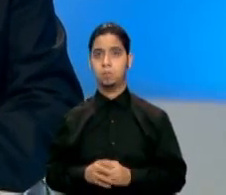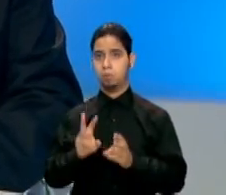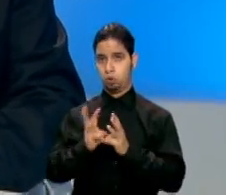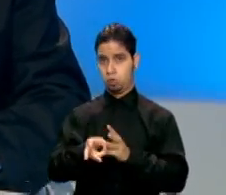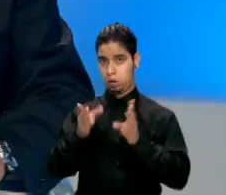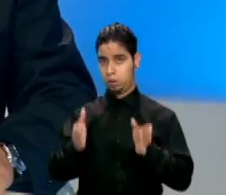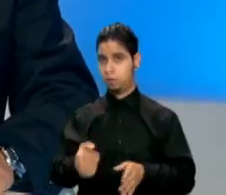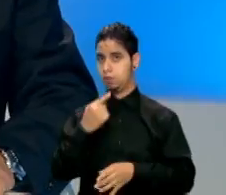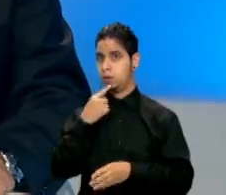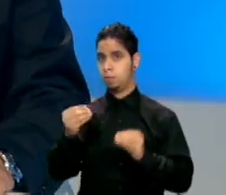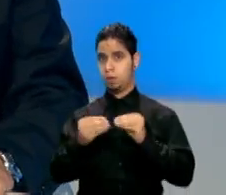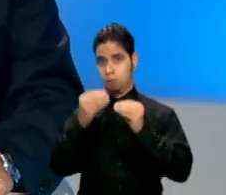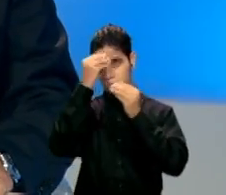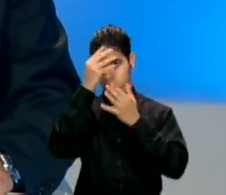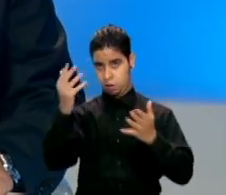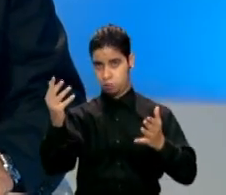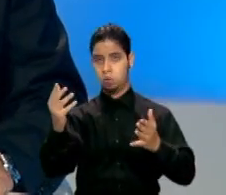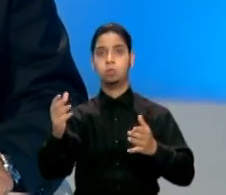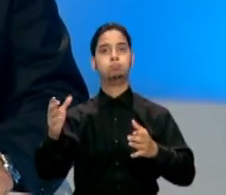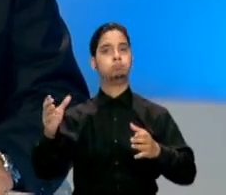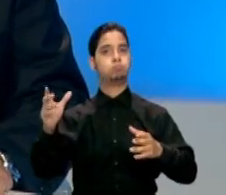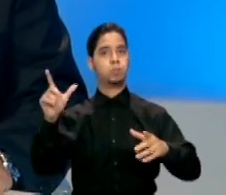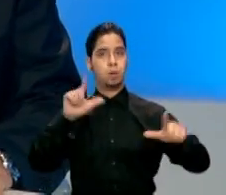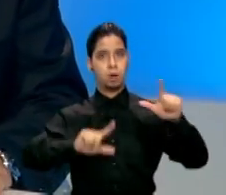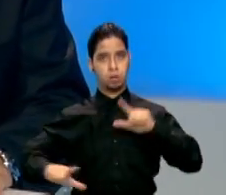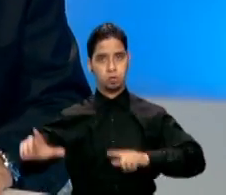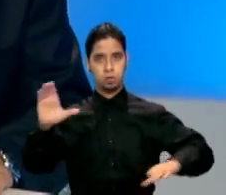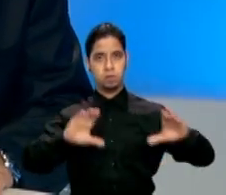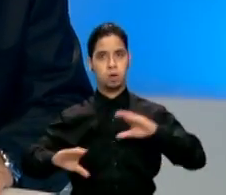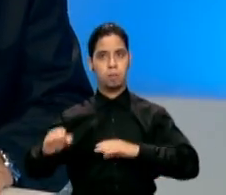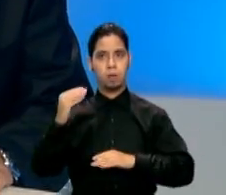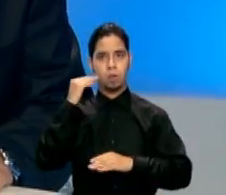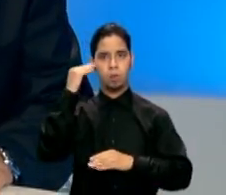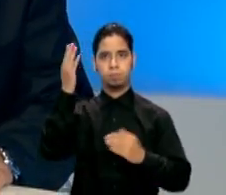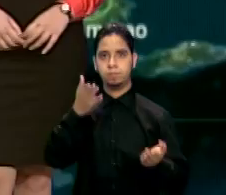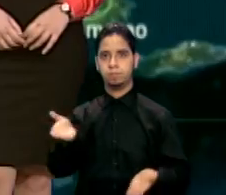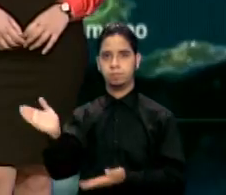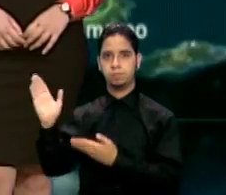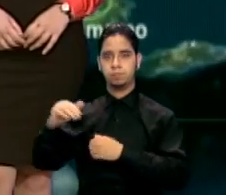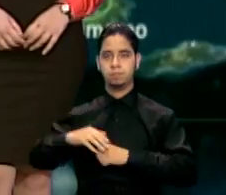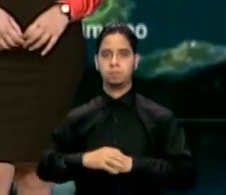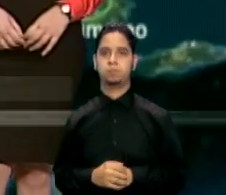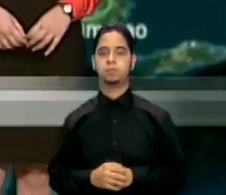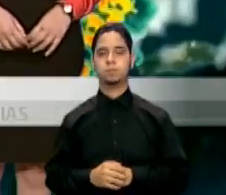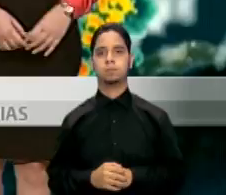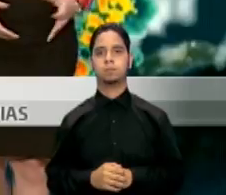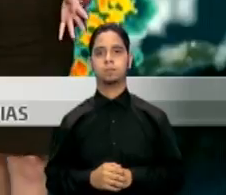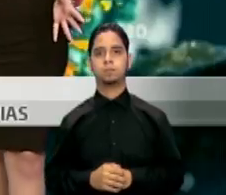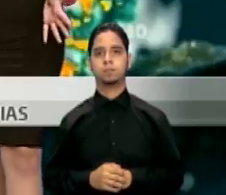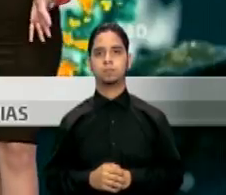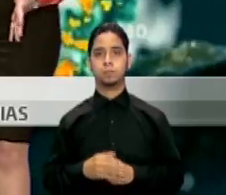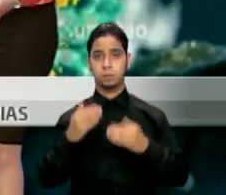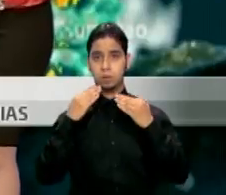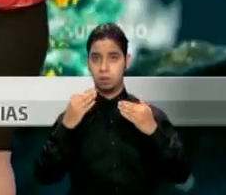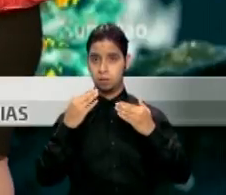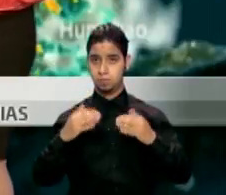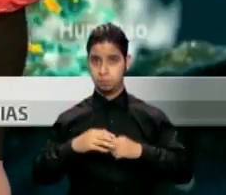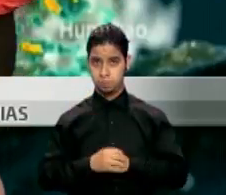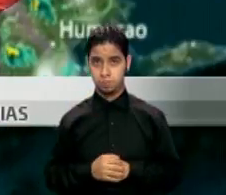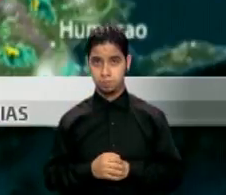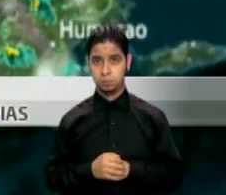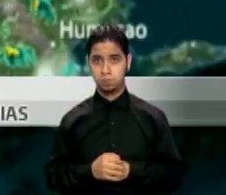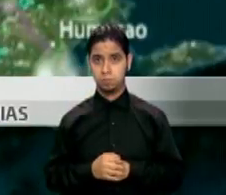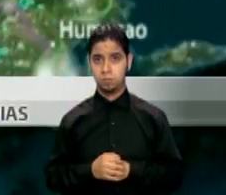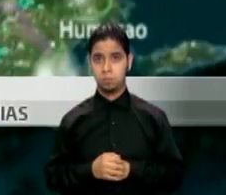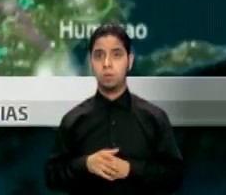desde el Laboratorio de Comunicaciones Científicas en Mayagüez. Así es, muchas gracias. Esta tarde fue bastante activa